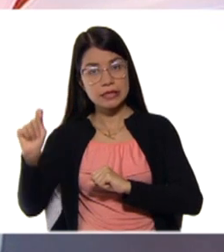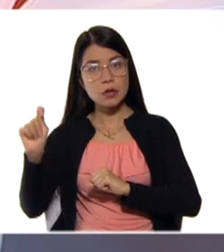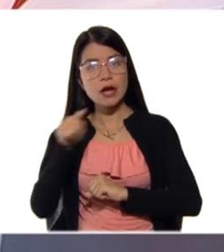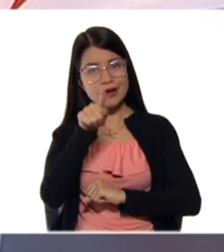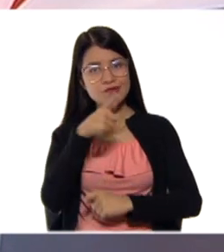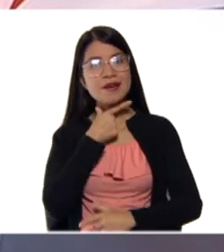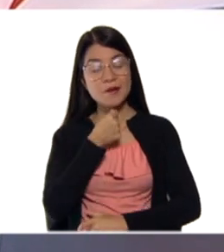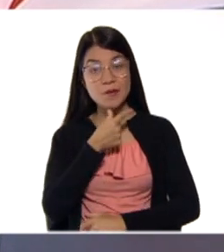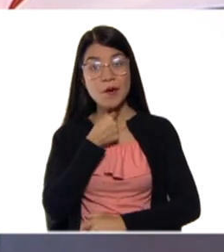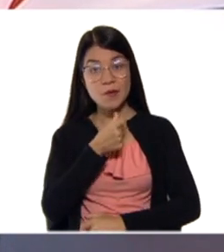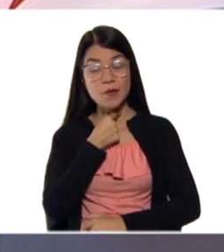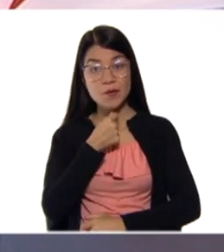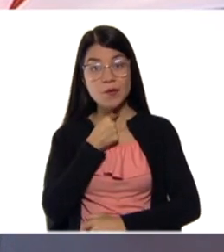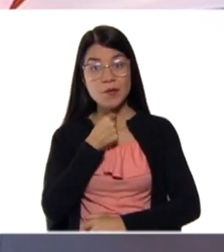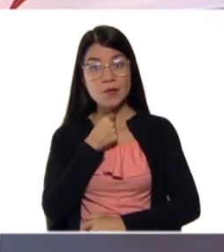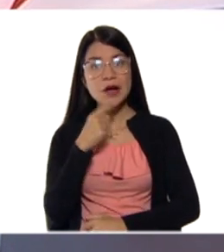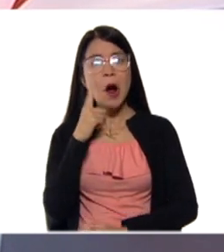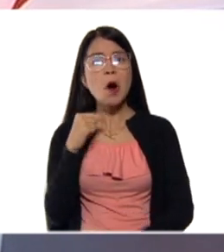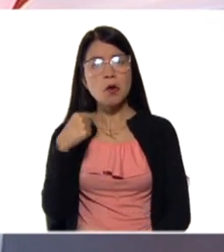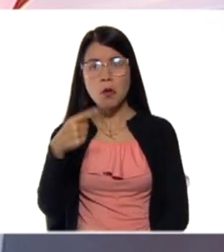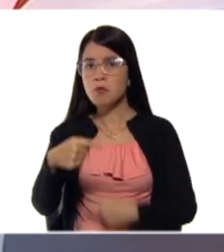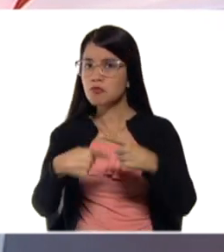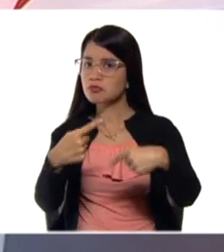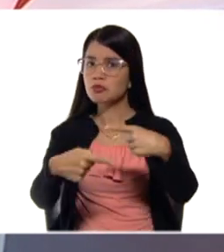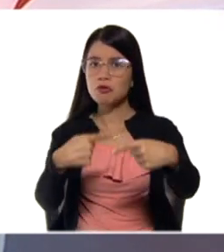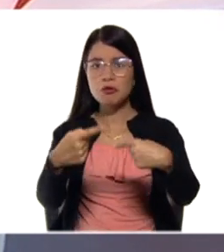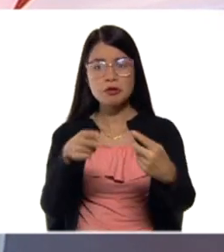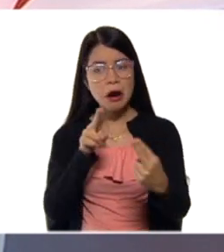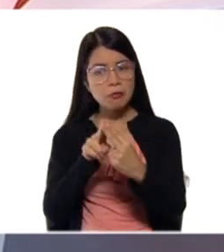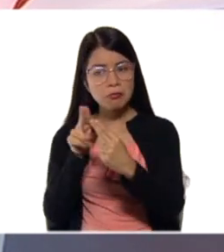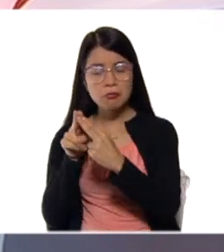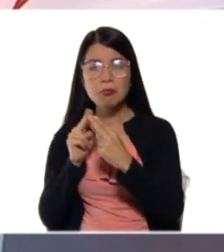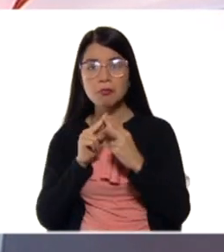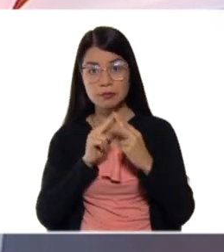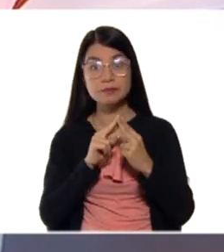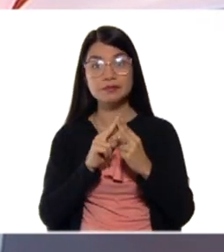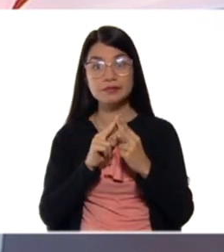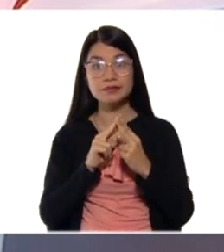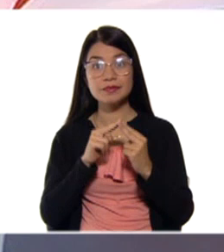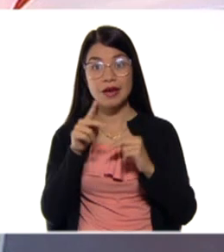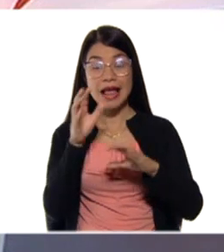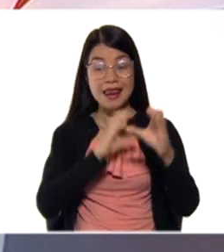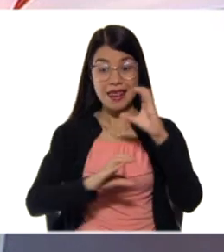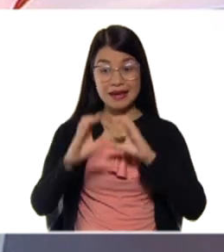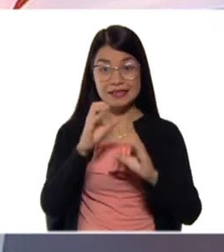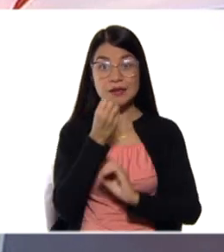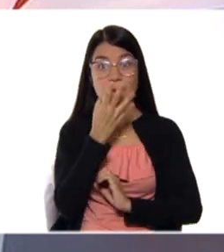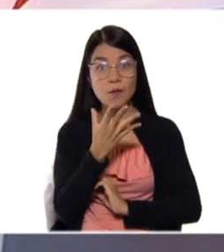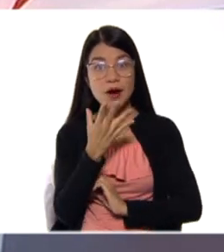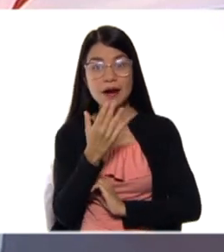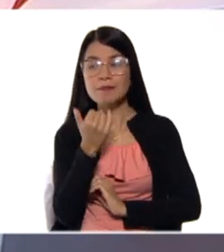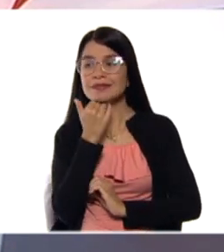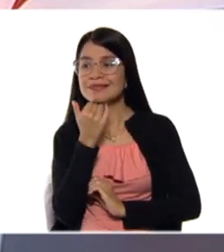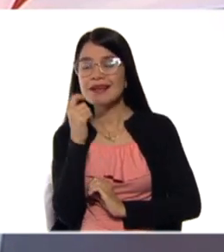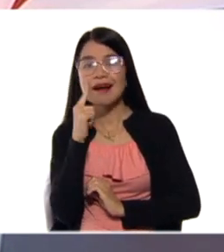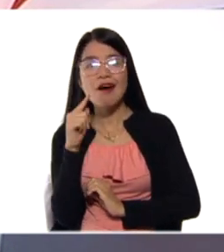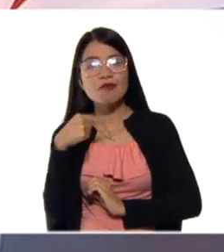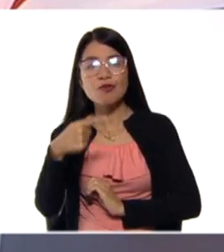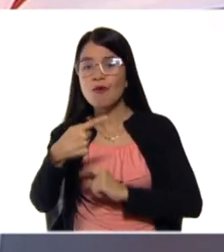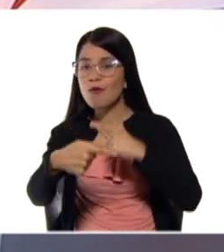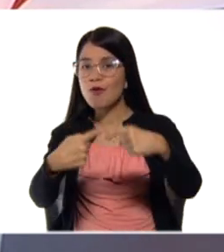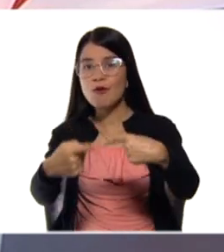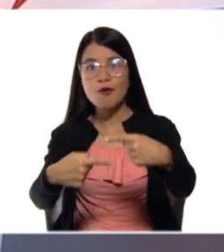están en la cotidianidad, que eso es lo maravilloso de la ciencia, que lo tenemos al alcance de la mano. Muy bien.